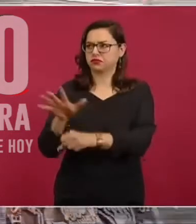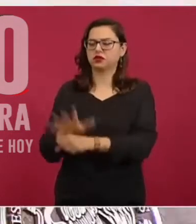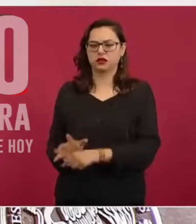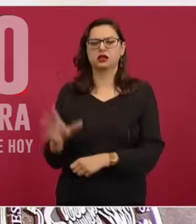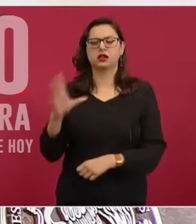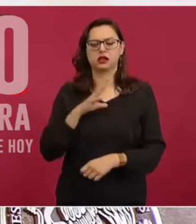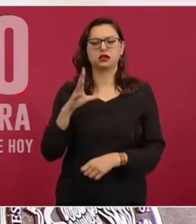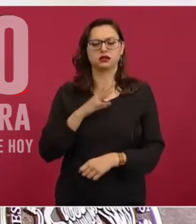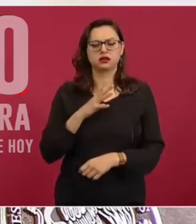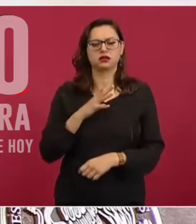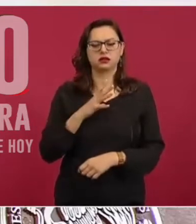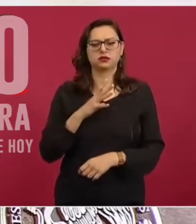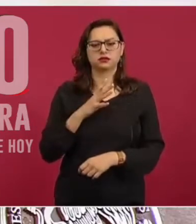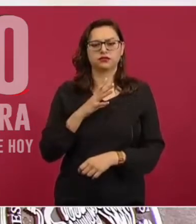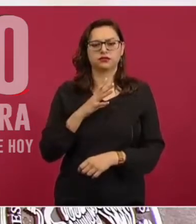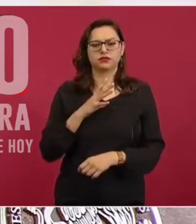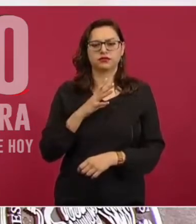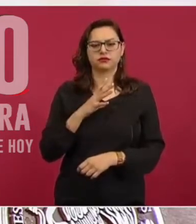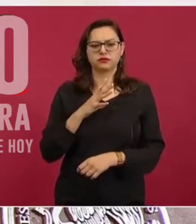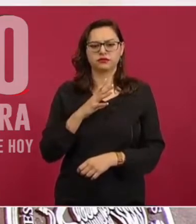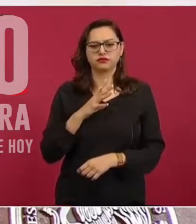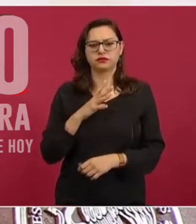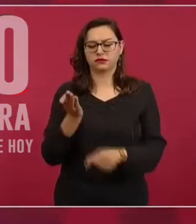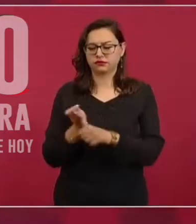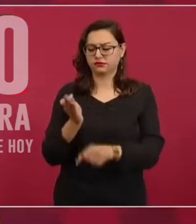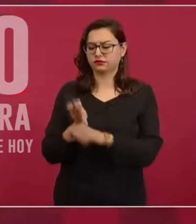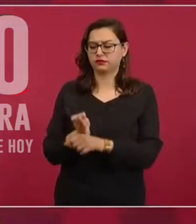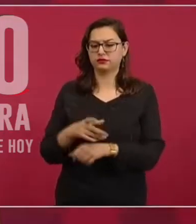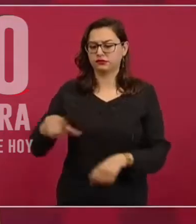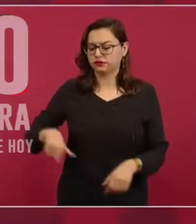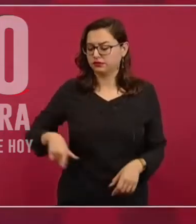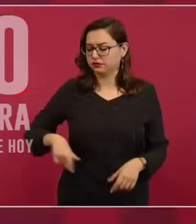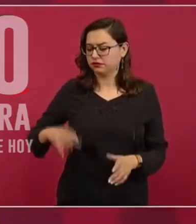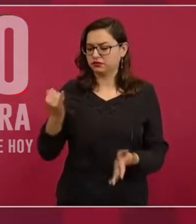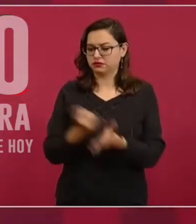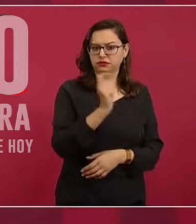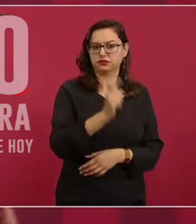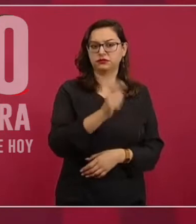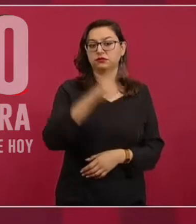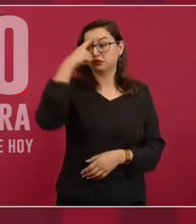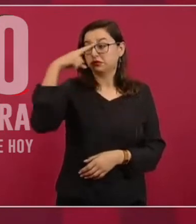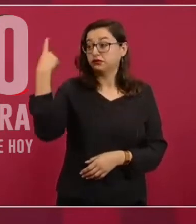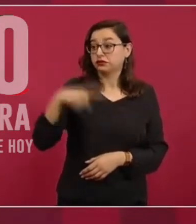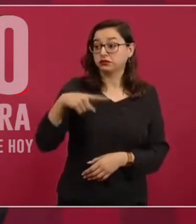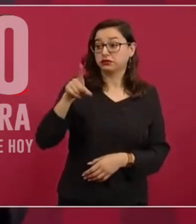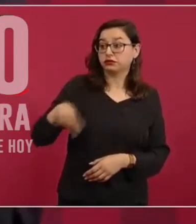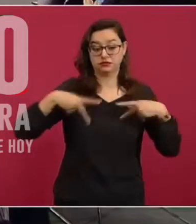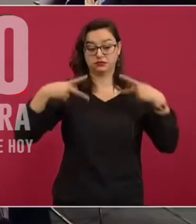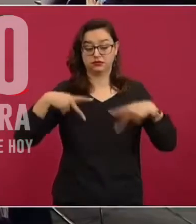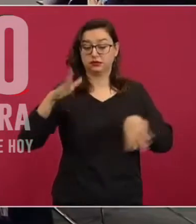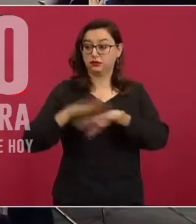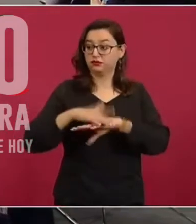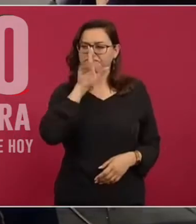Y aunque se está destinando este subsidio para que no aumente el precio de las gasolinas, se ayuda a la gente